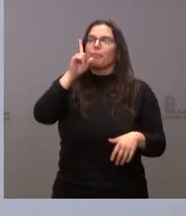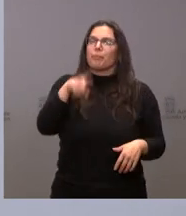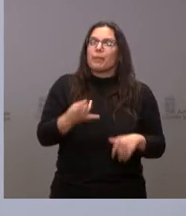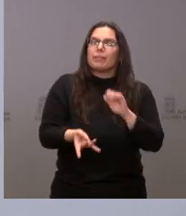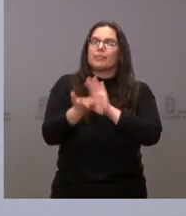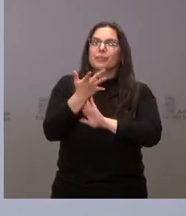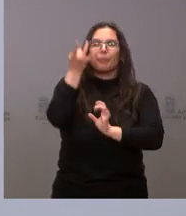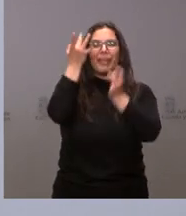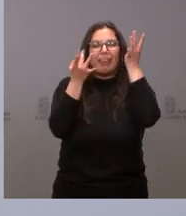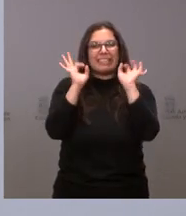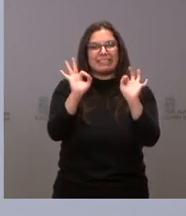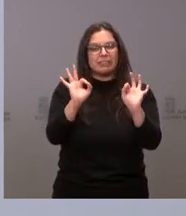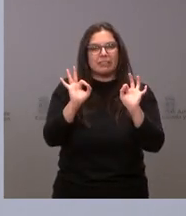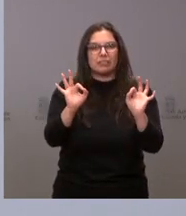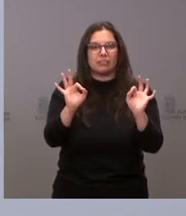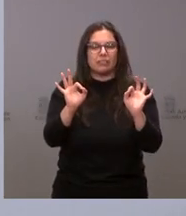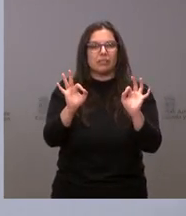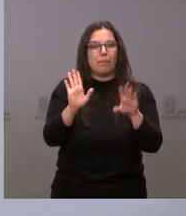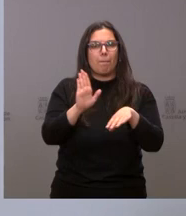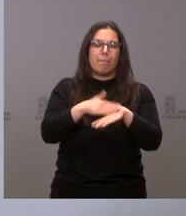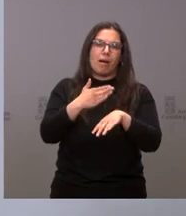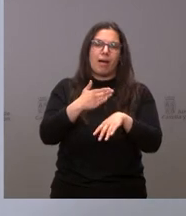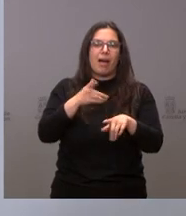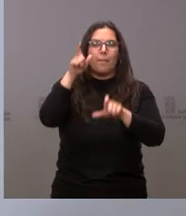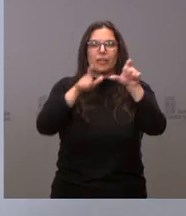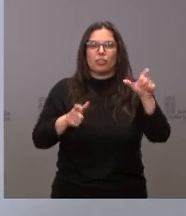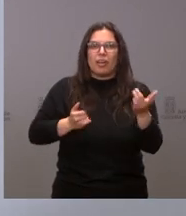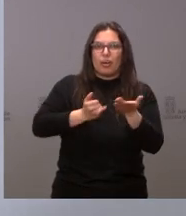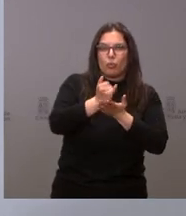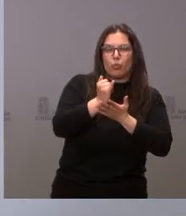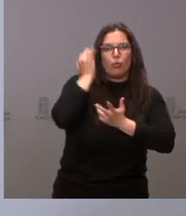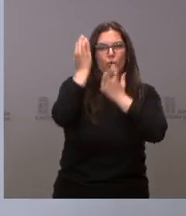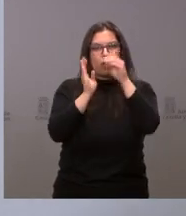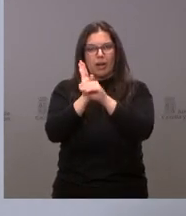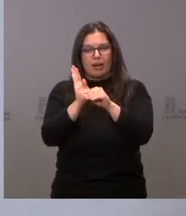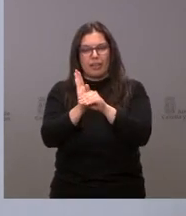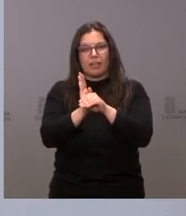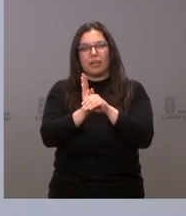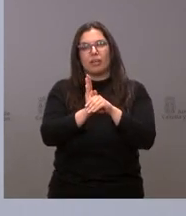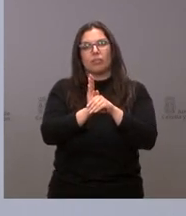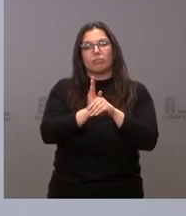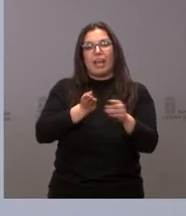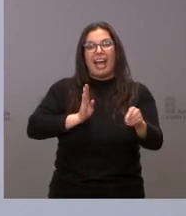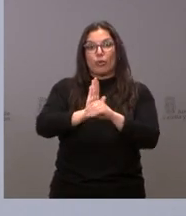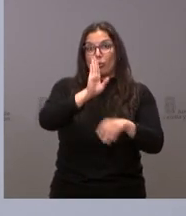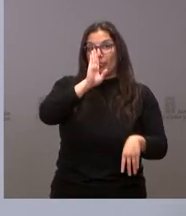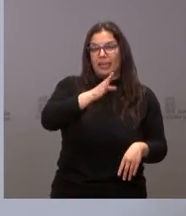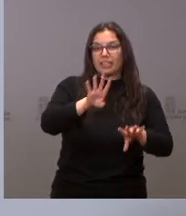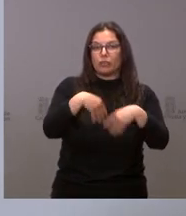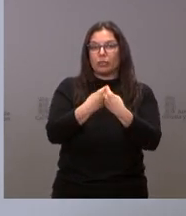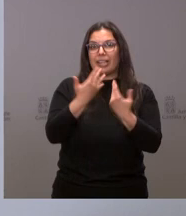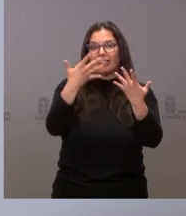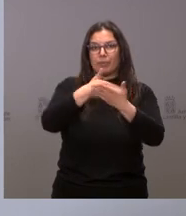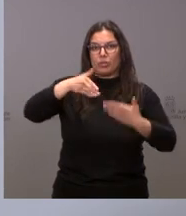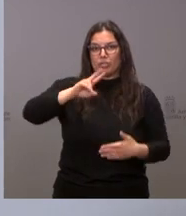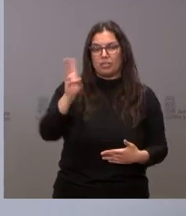iniciativas específicas para los agricultores y ganaderos, ayudas directas por valor de 10 millones de